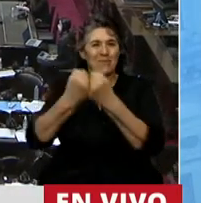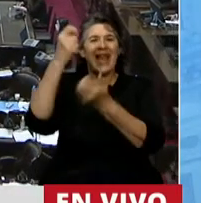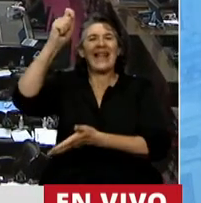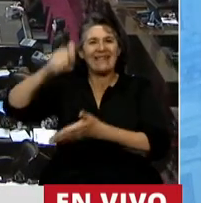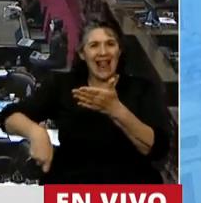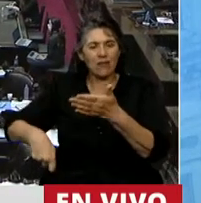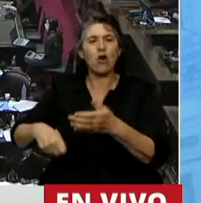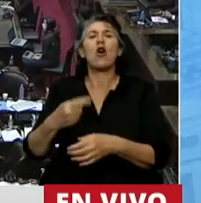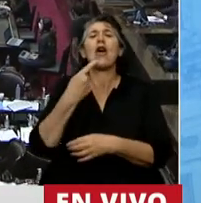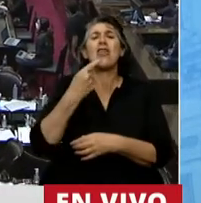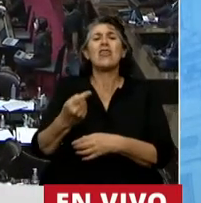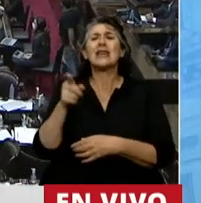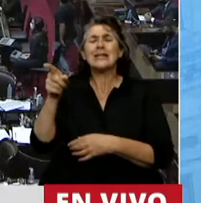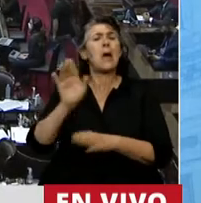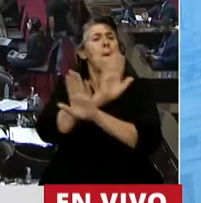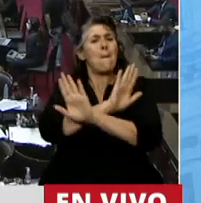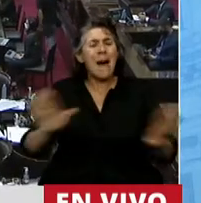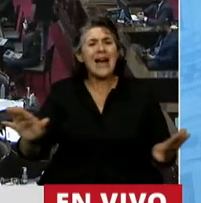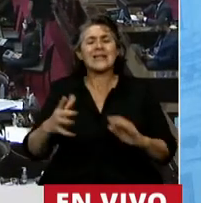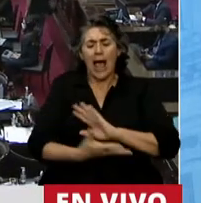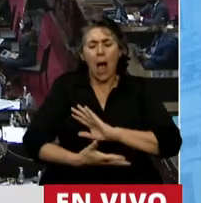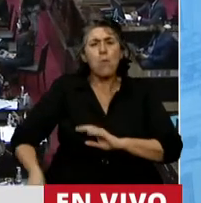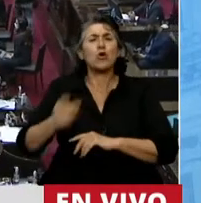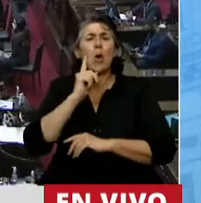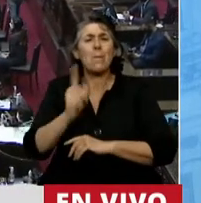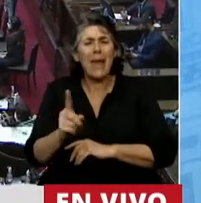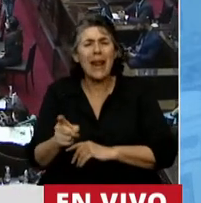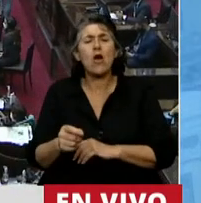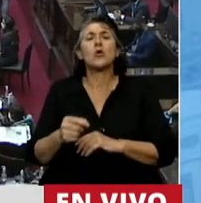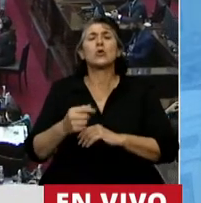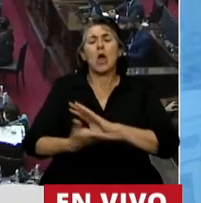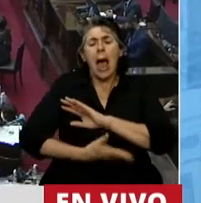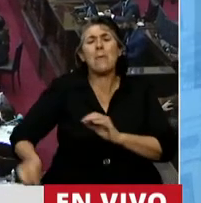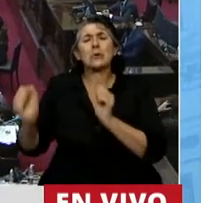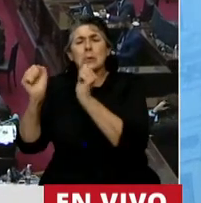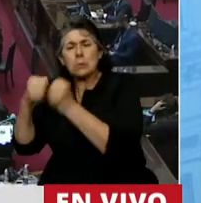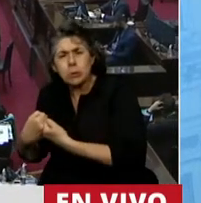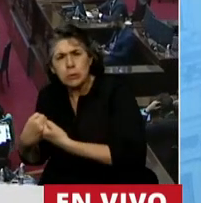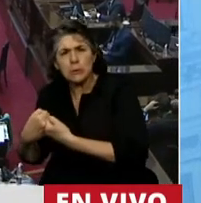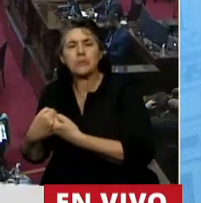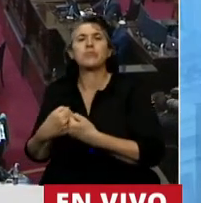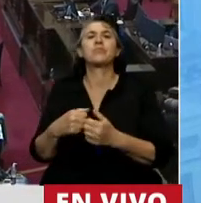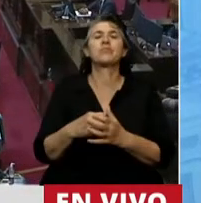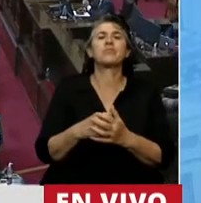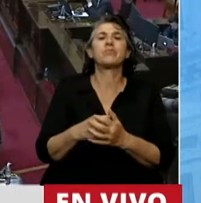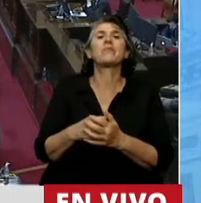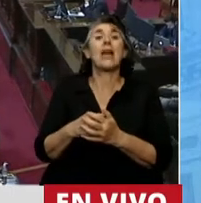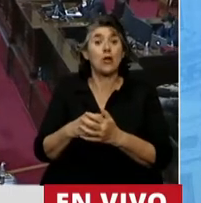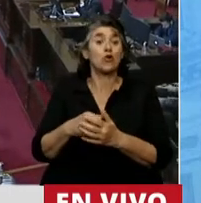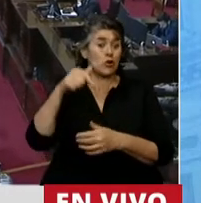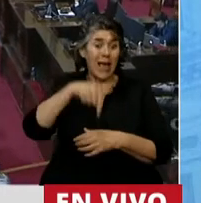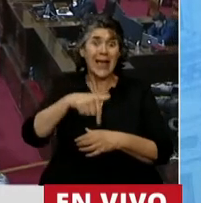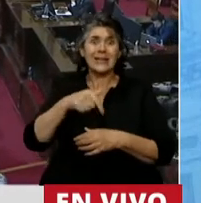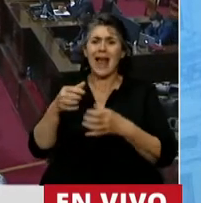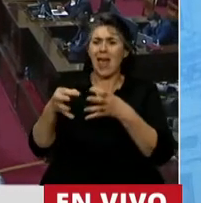de evitar los abortos peligrosos, de evitar los abortos inseguros. Entonces, para mí la discusión jurídica es